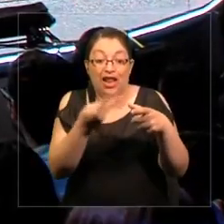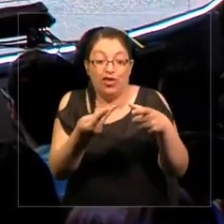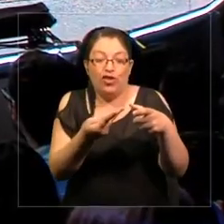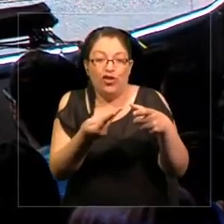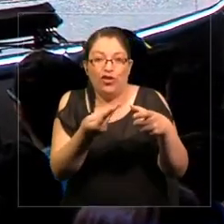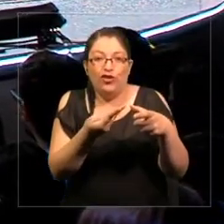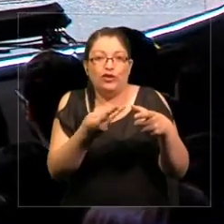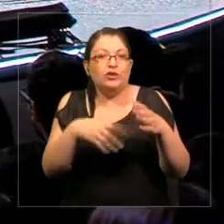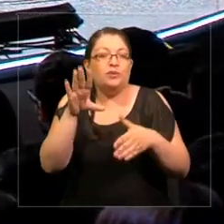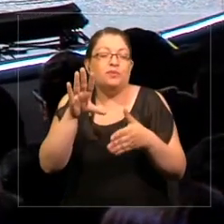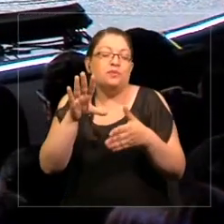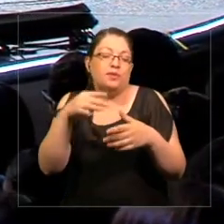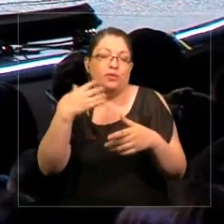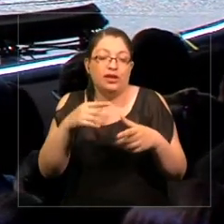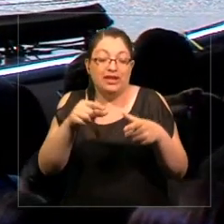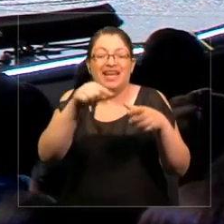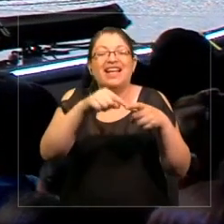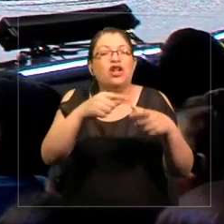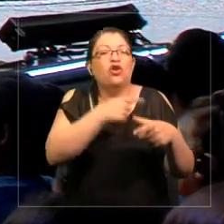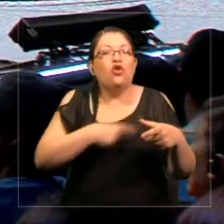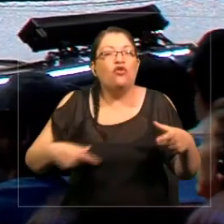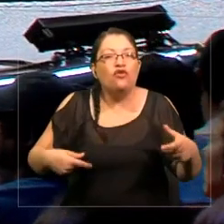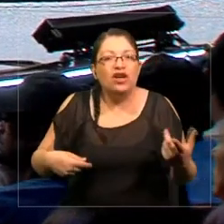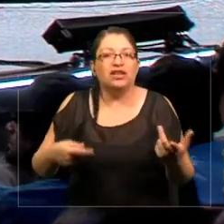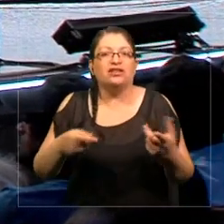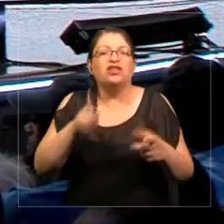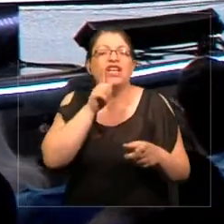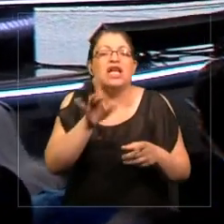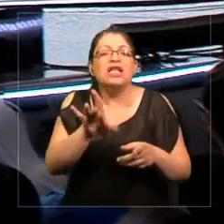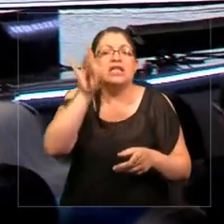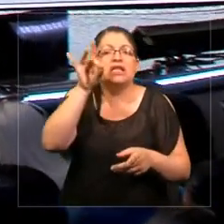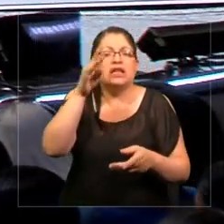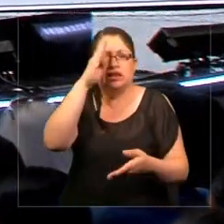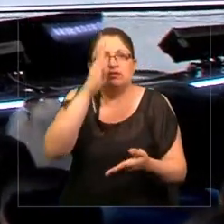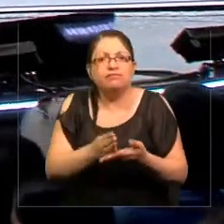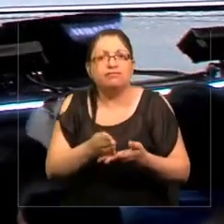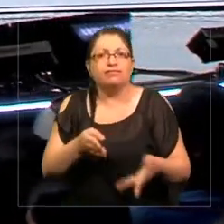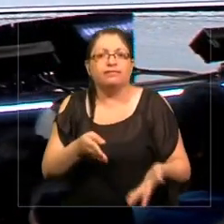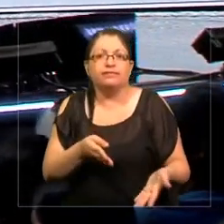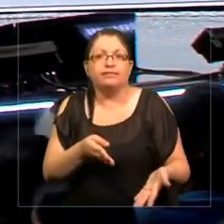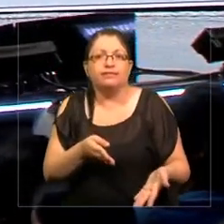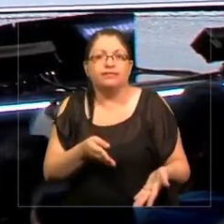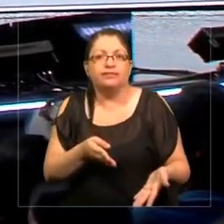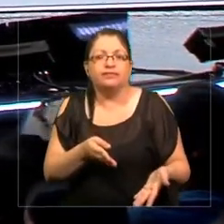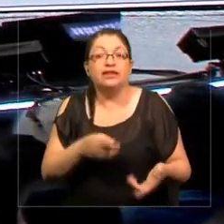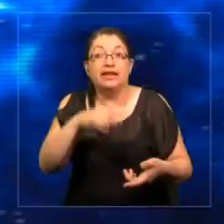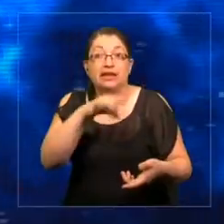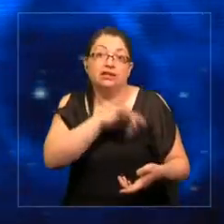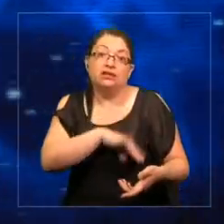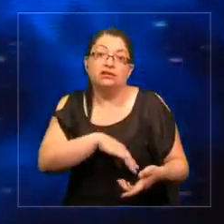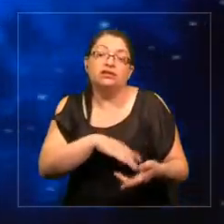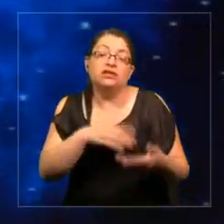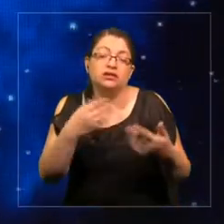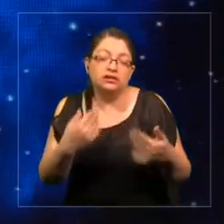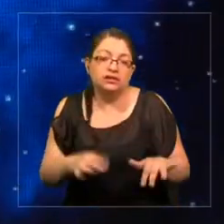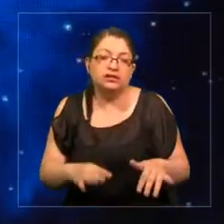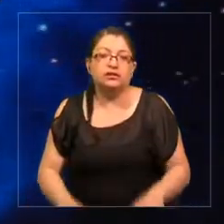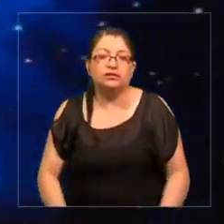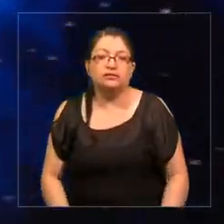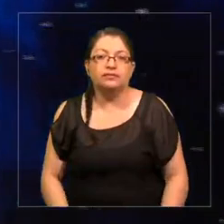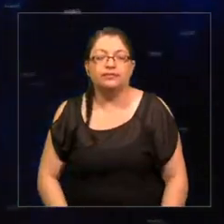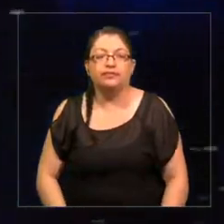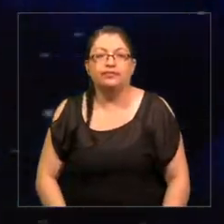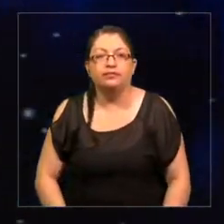gobernanza, los que tienen el poder, los que toman las decisiones. Y Chile ha experimentado